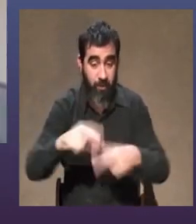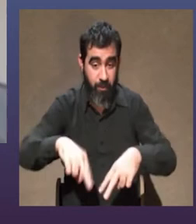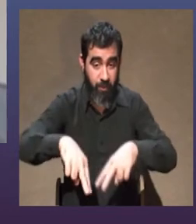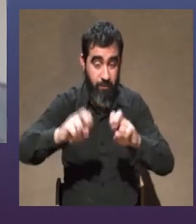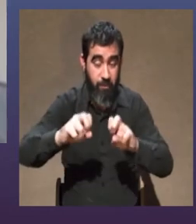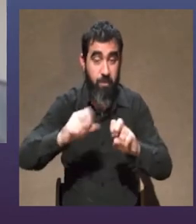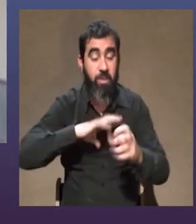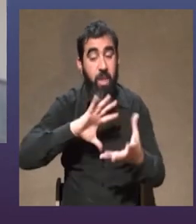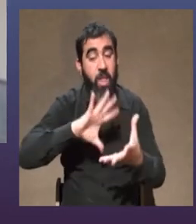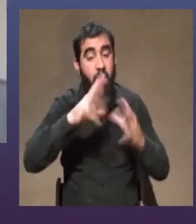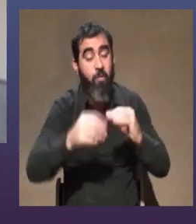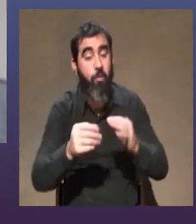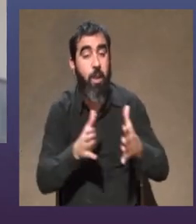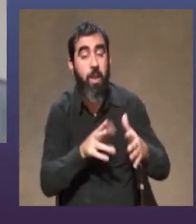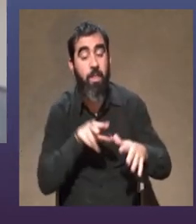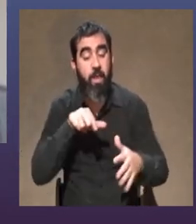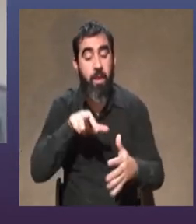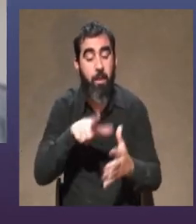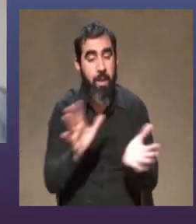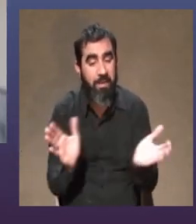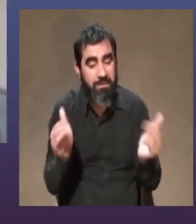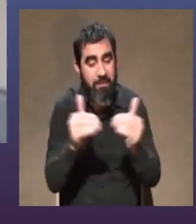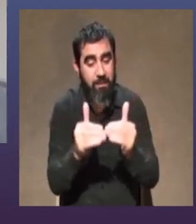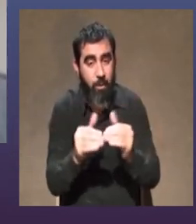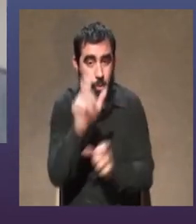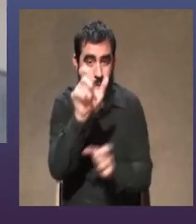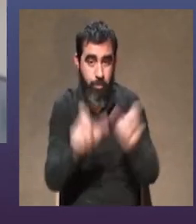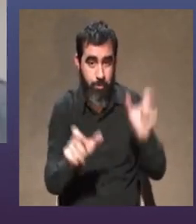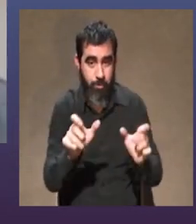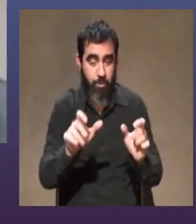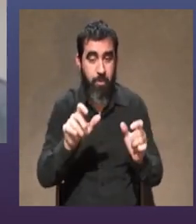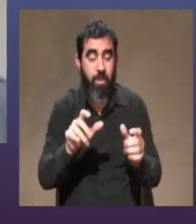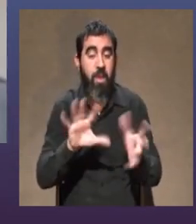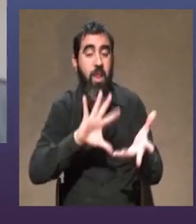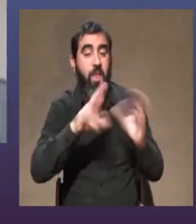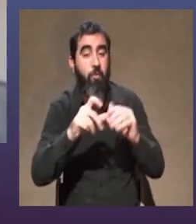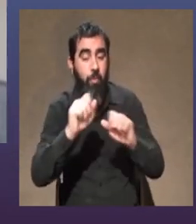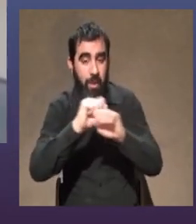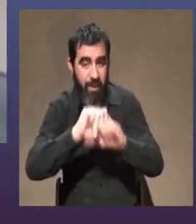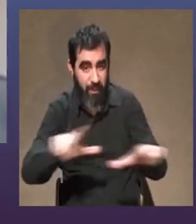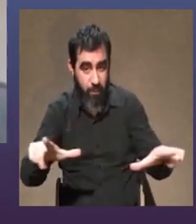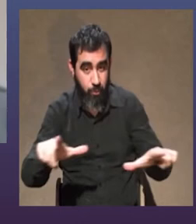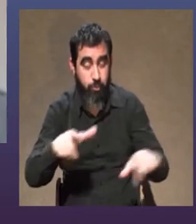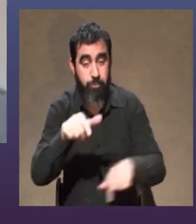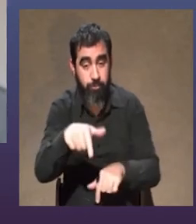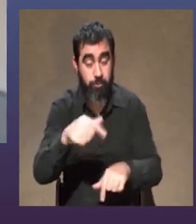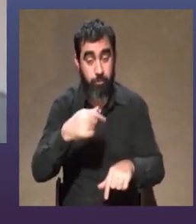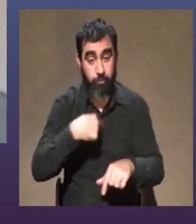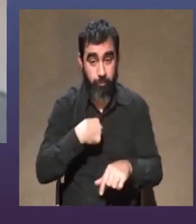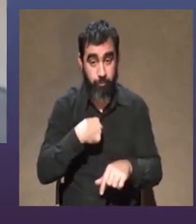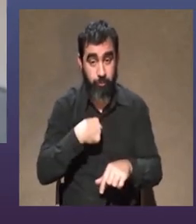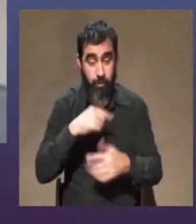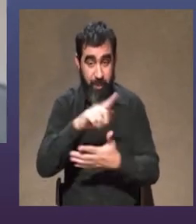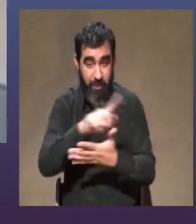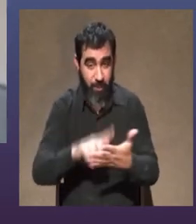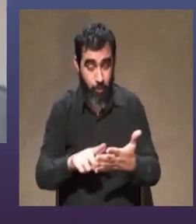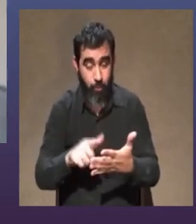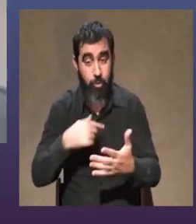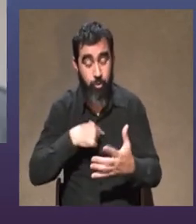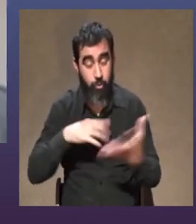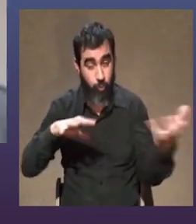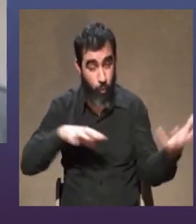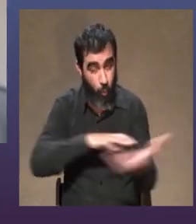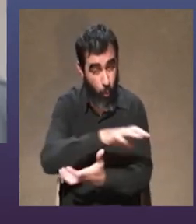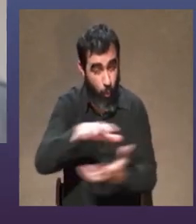es el caminar cerrado de una persona ¿no? en cuanto al estilo literario y yo que he tenido mucho conflicto de